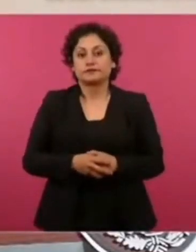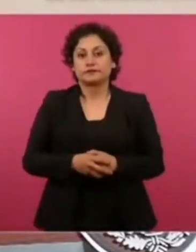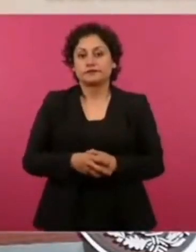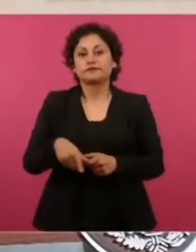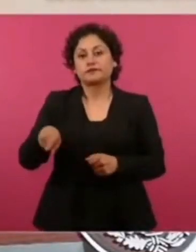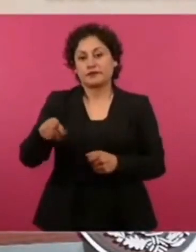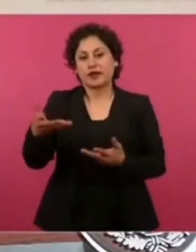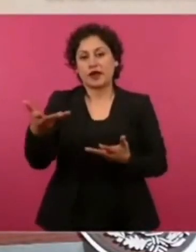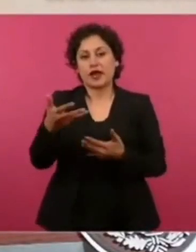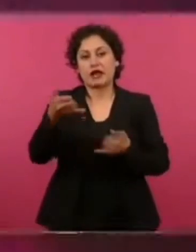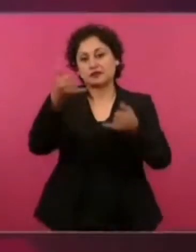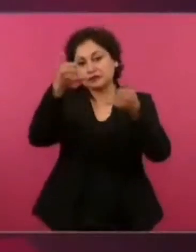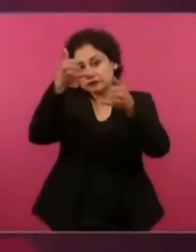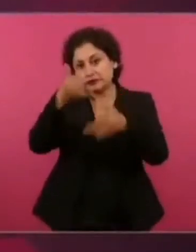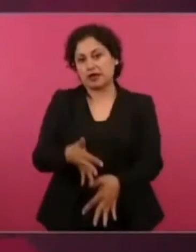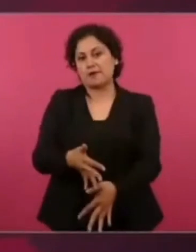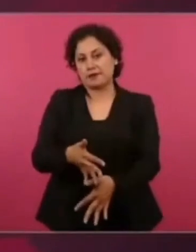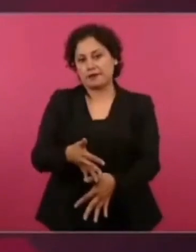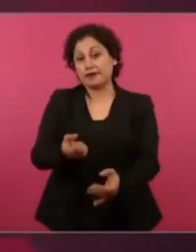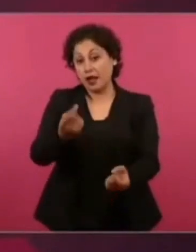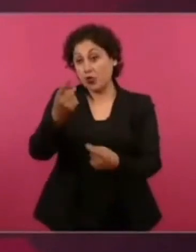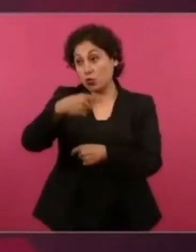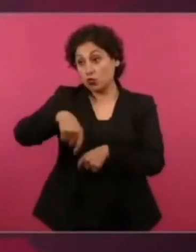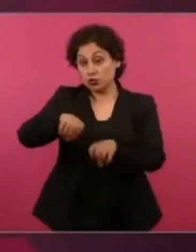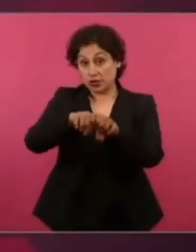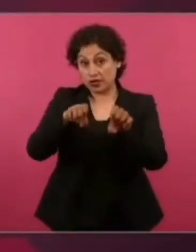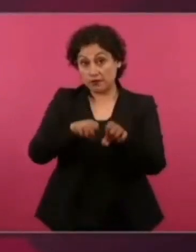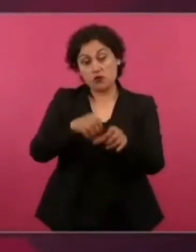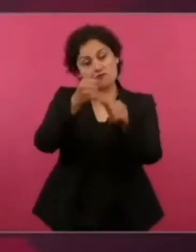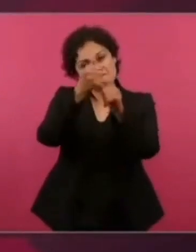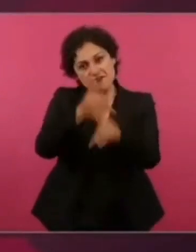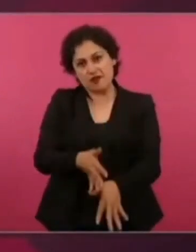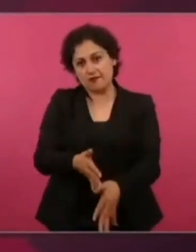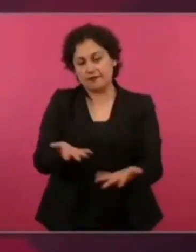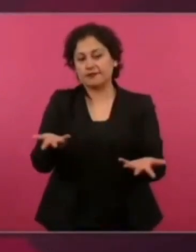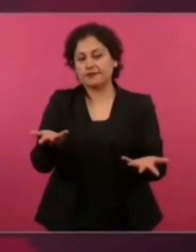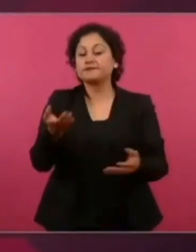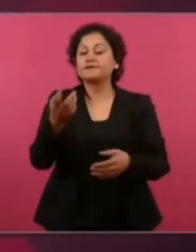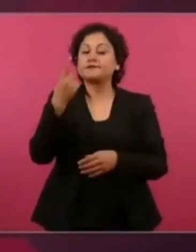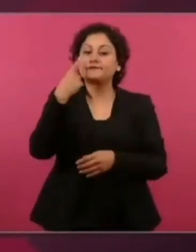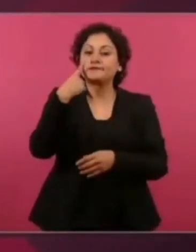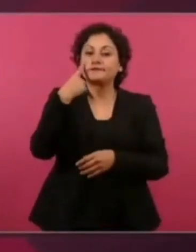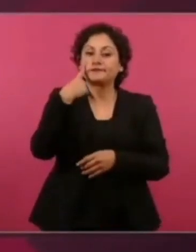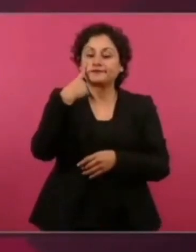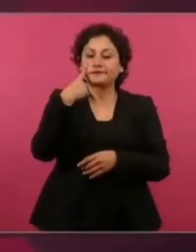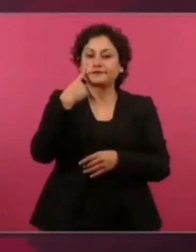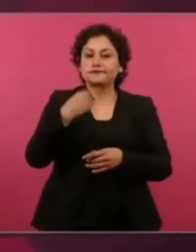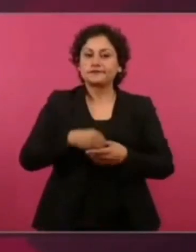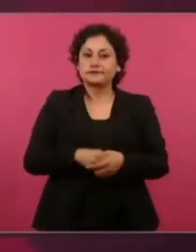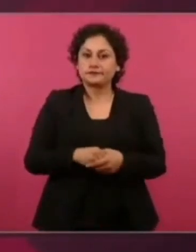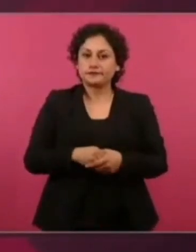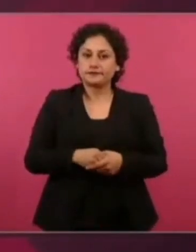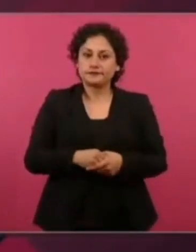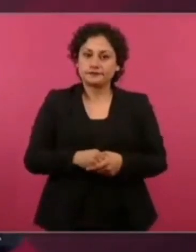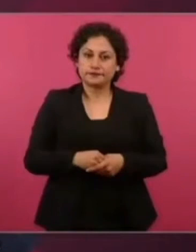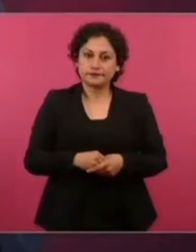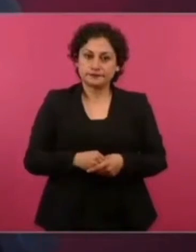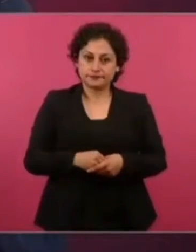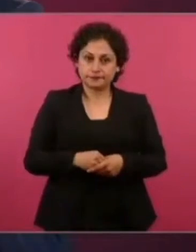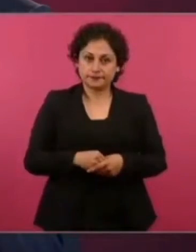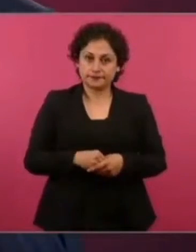algunos equipos. Están contratando,